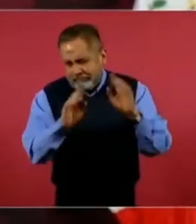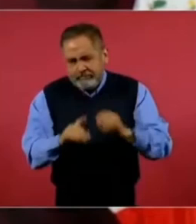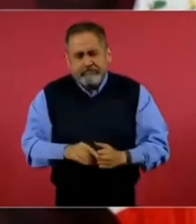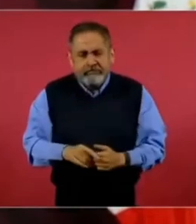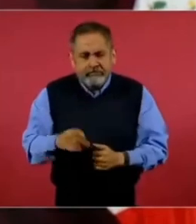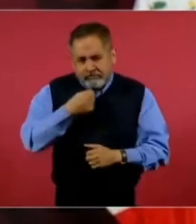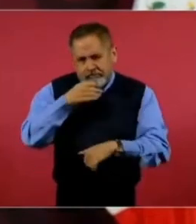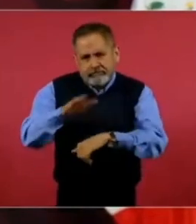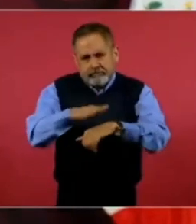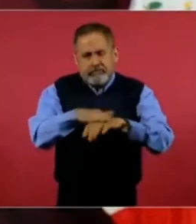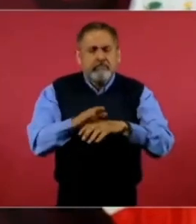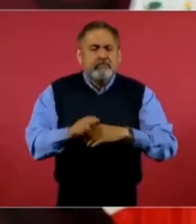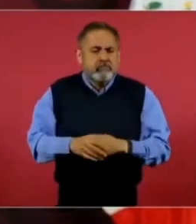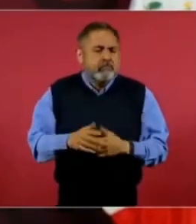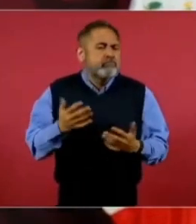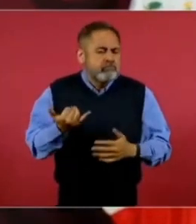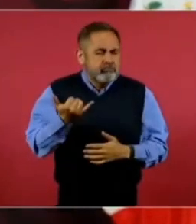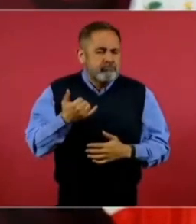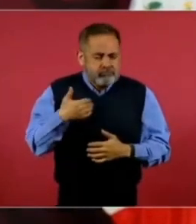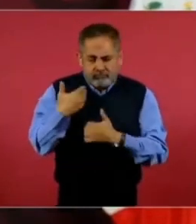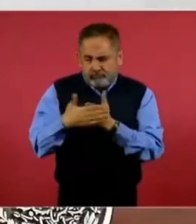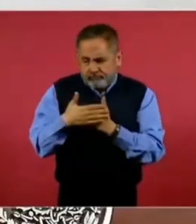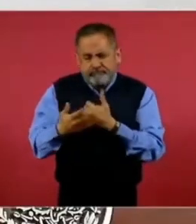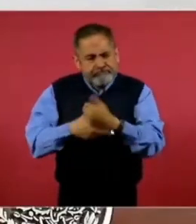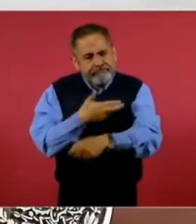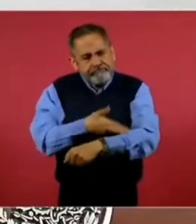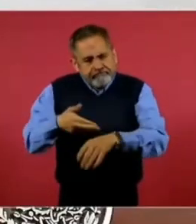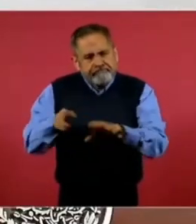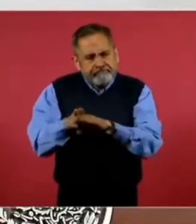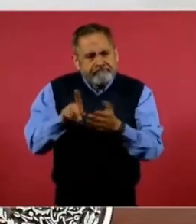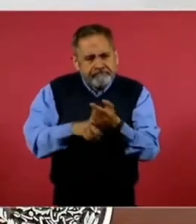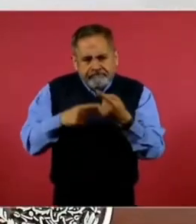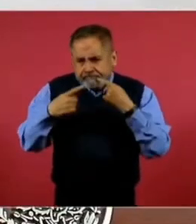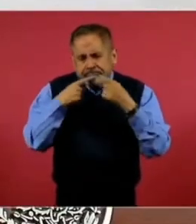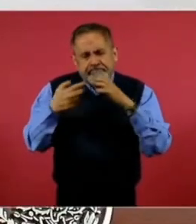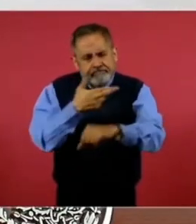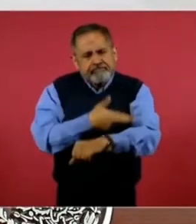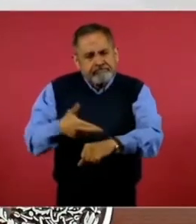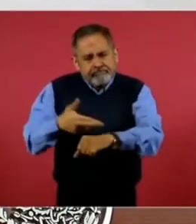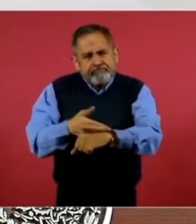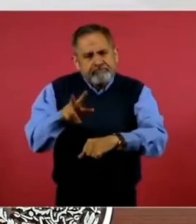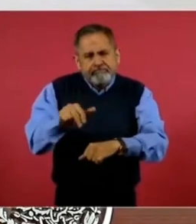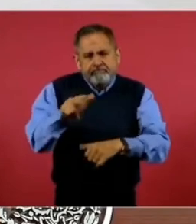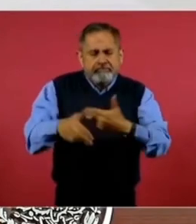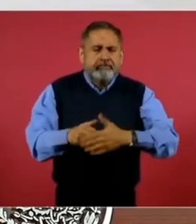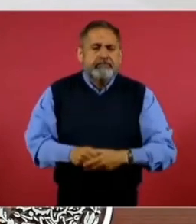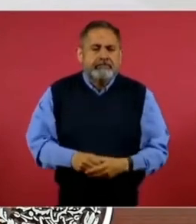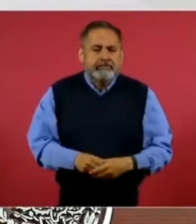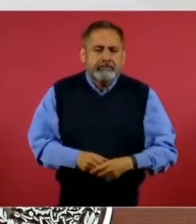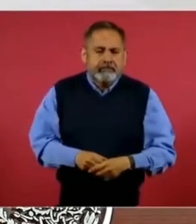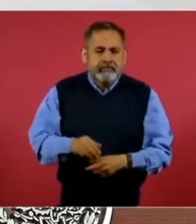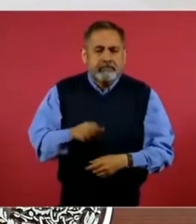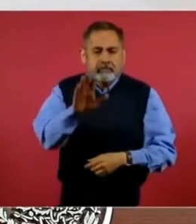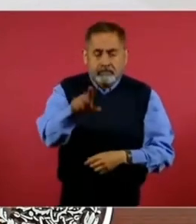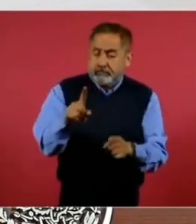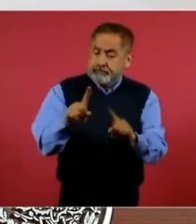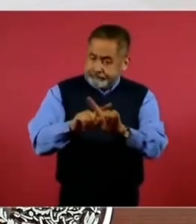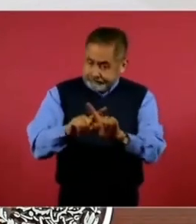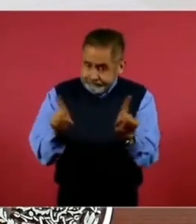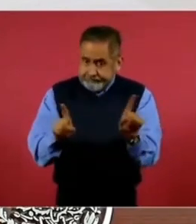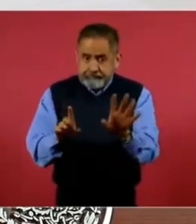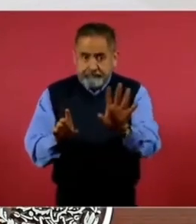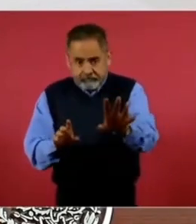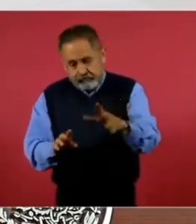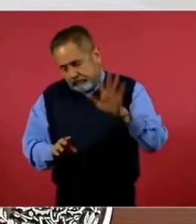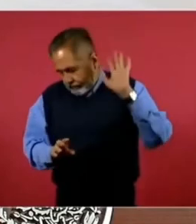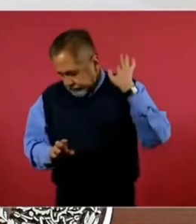Y vamos avanzando. Ahora, muy distinto, nada más que